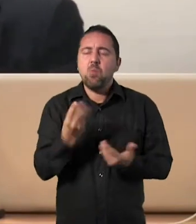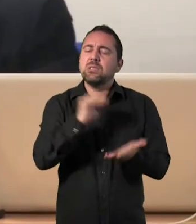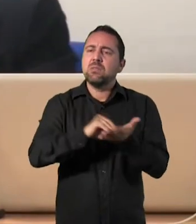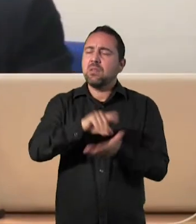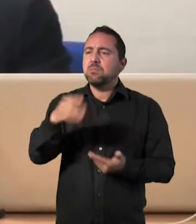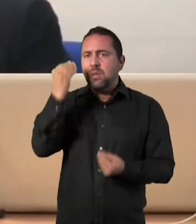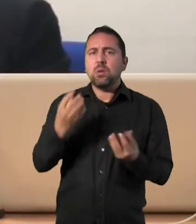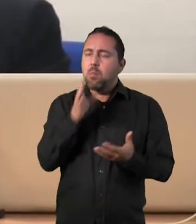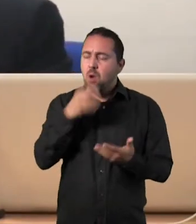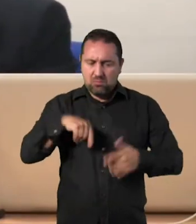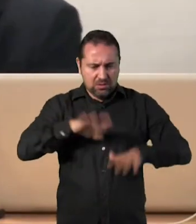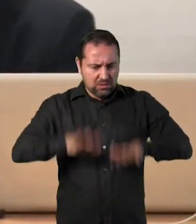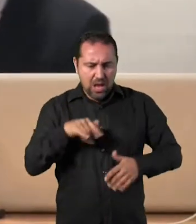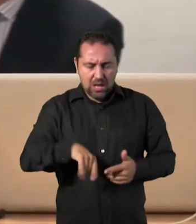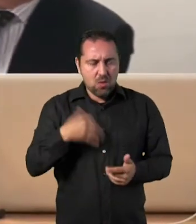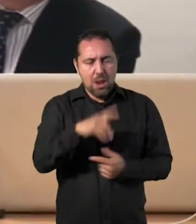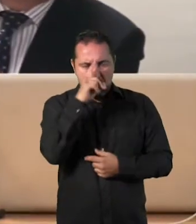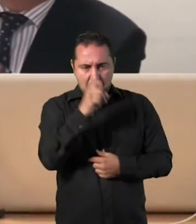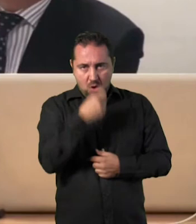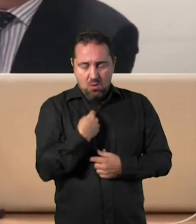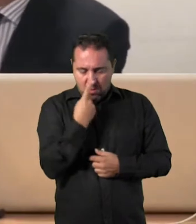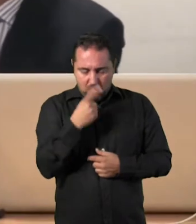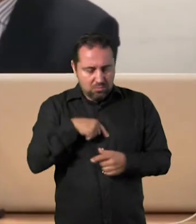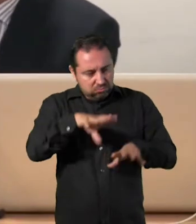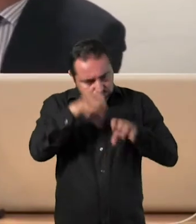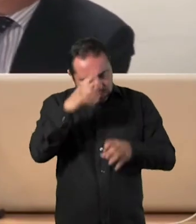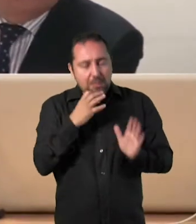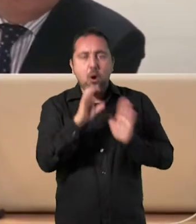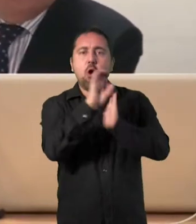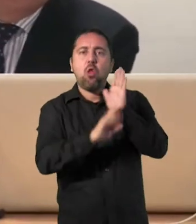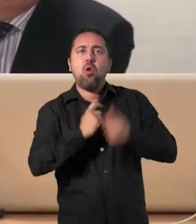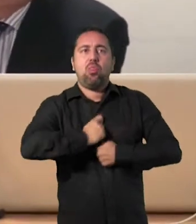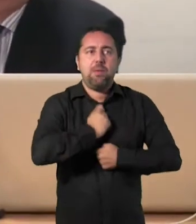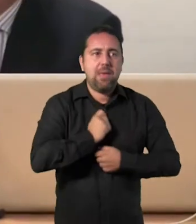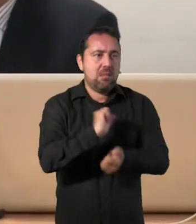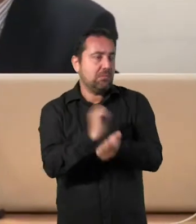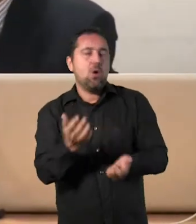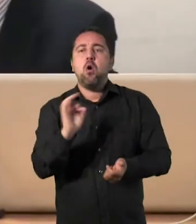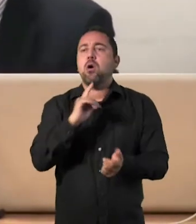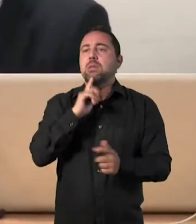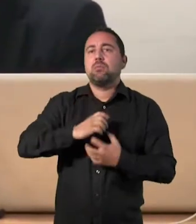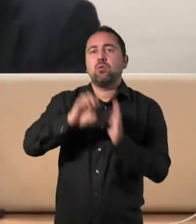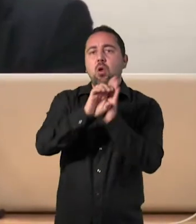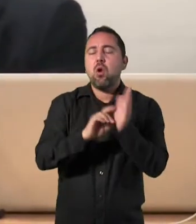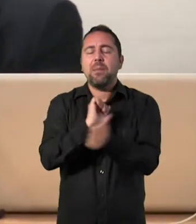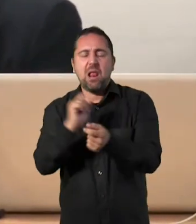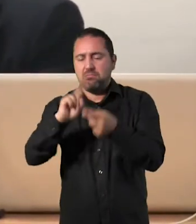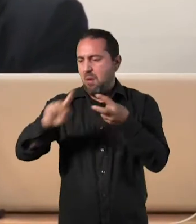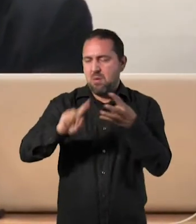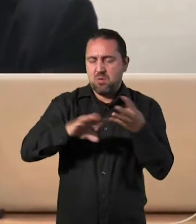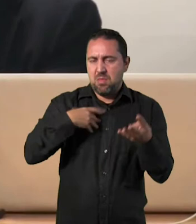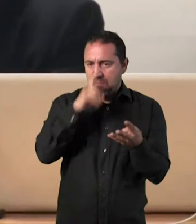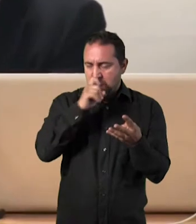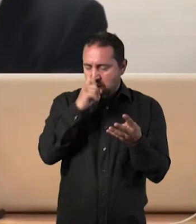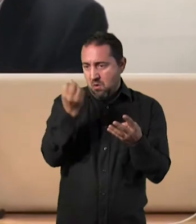estar aquí memorizando cosas como el código civil o el código penal o no sé qué, no sé cuánto, cuando hoy en día nuestra